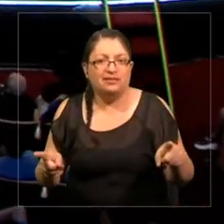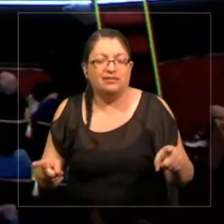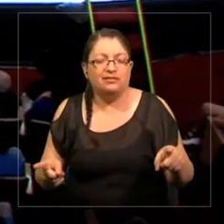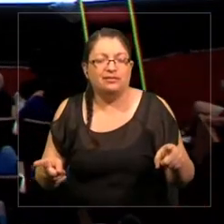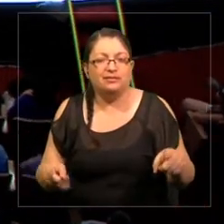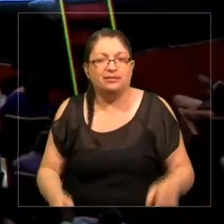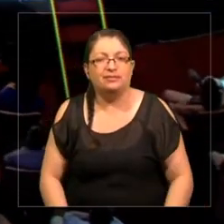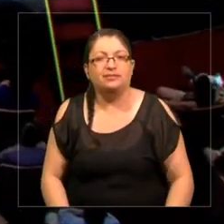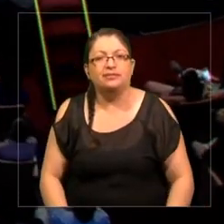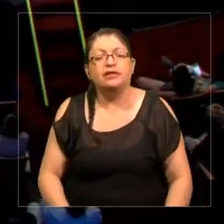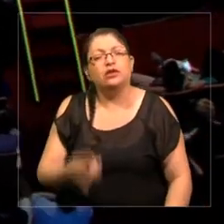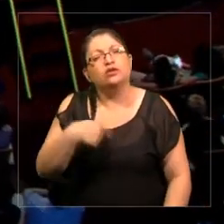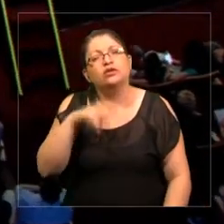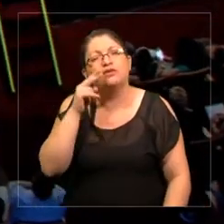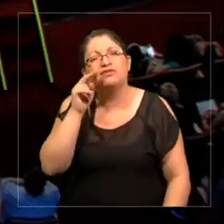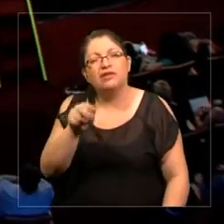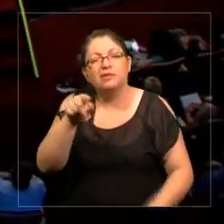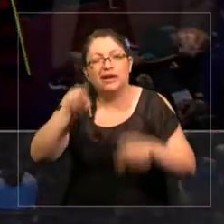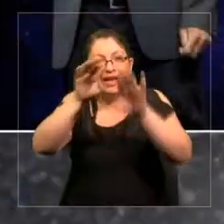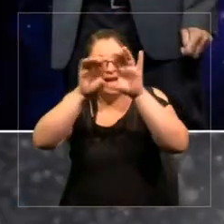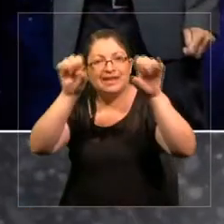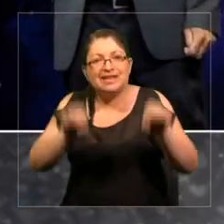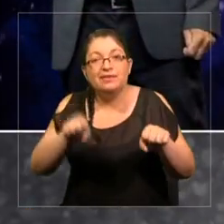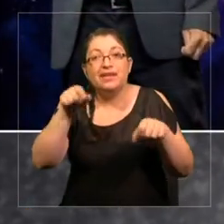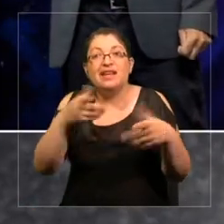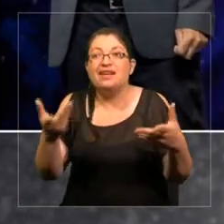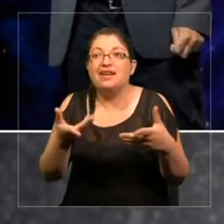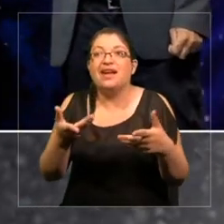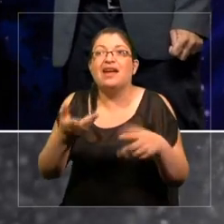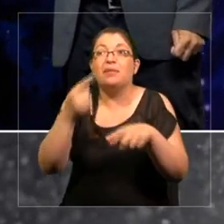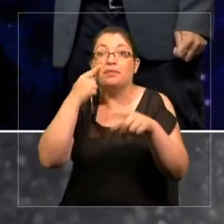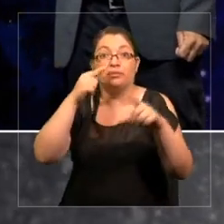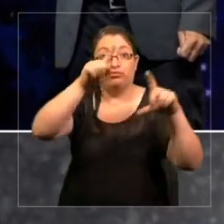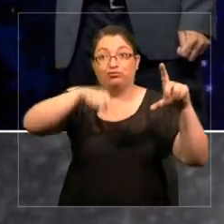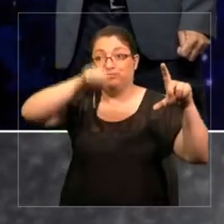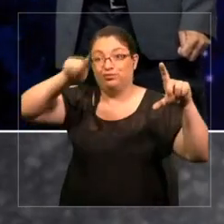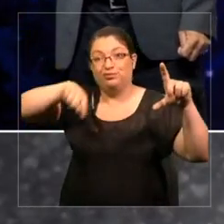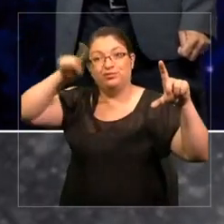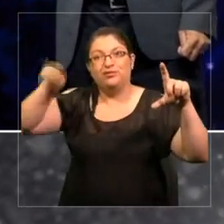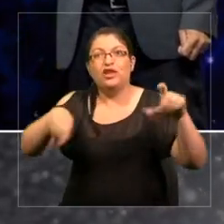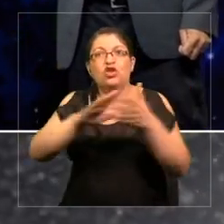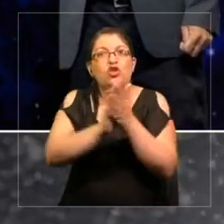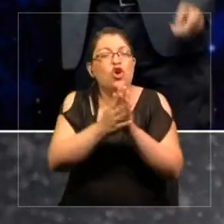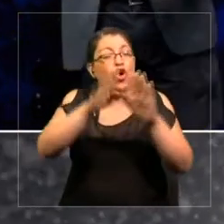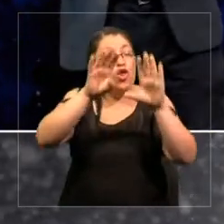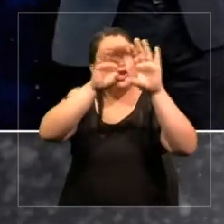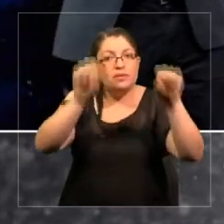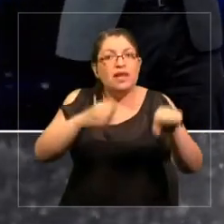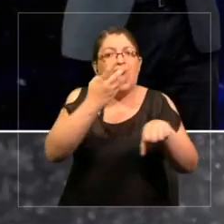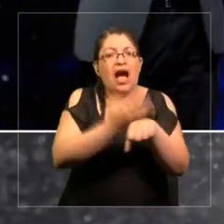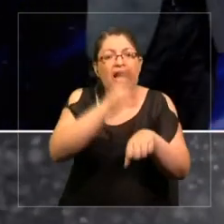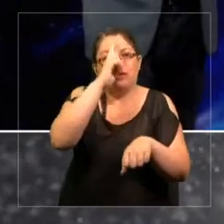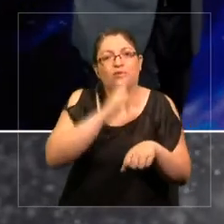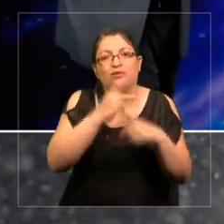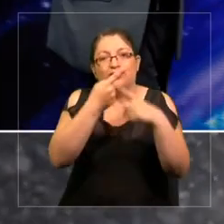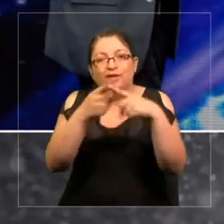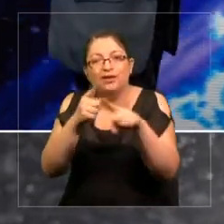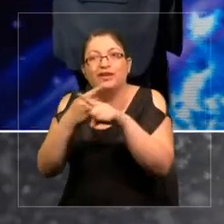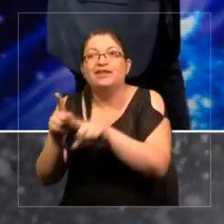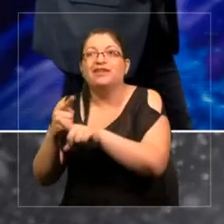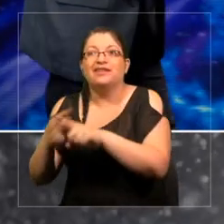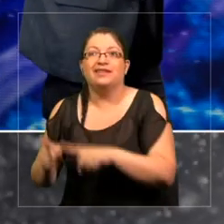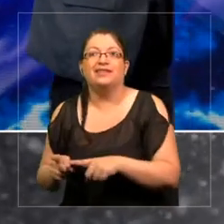vemos este sistema donde operamos en todos estos sistemas con roles distintos. Y